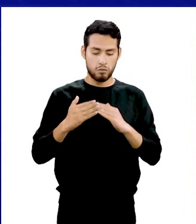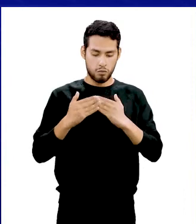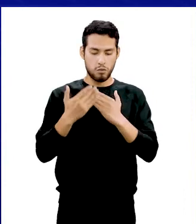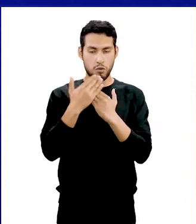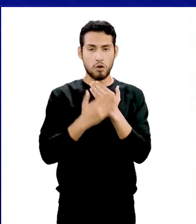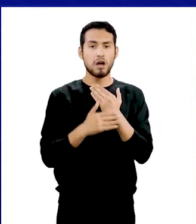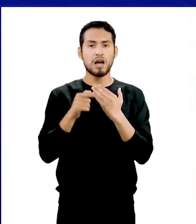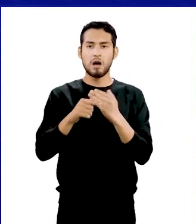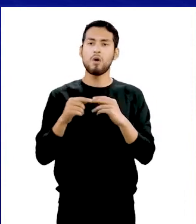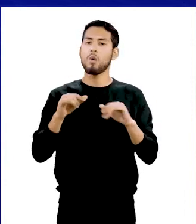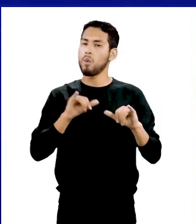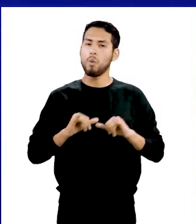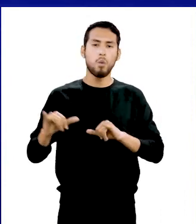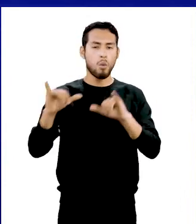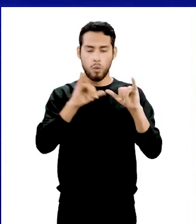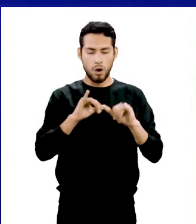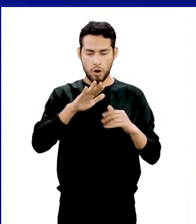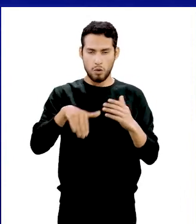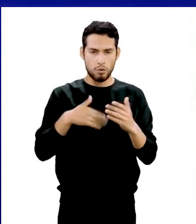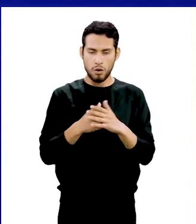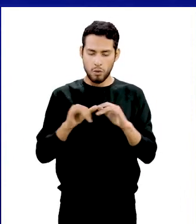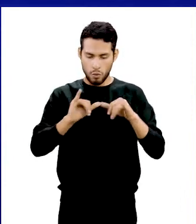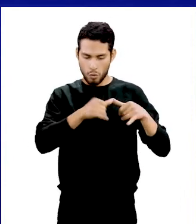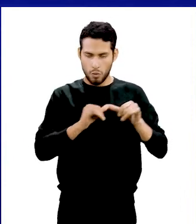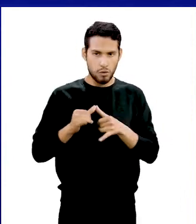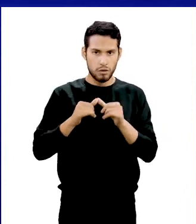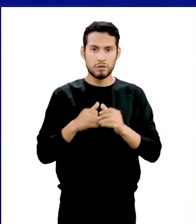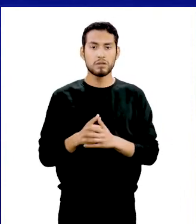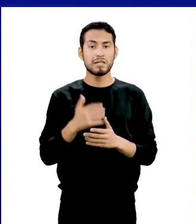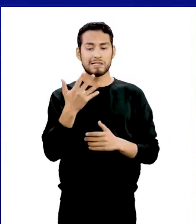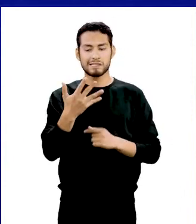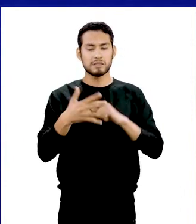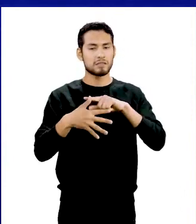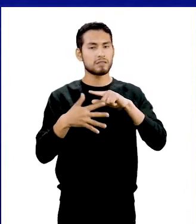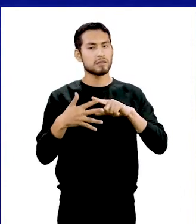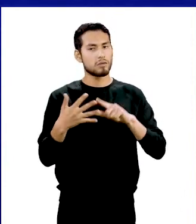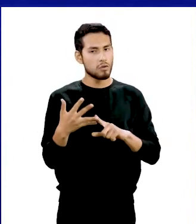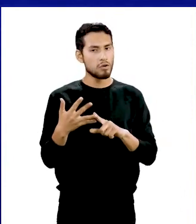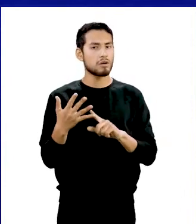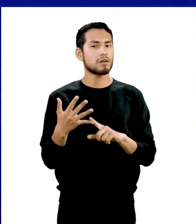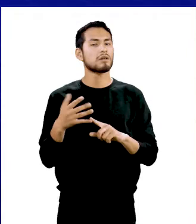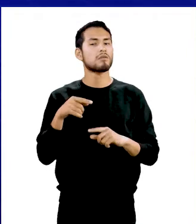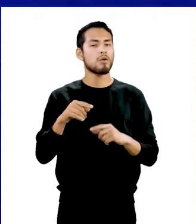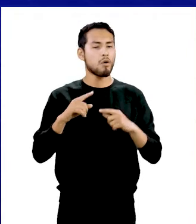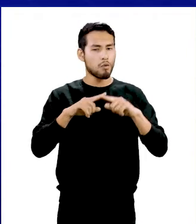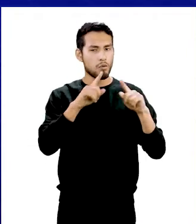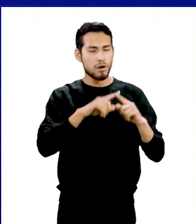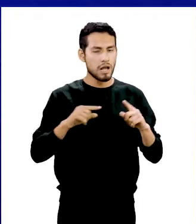caras son polígonos regulares iguales. Solo hay cinco poliedros regulares.